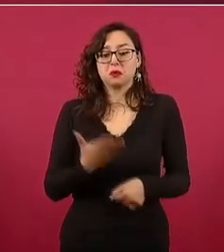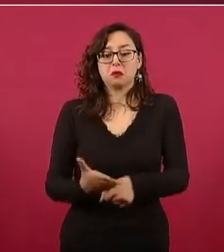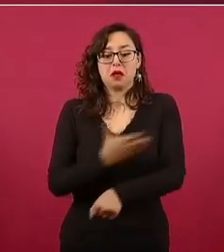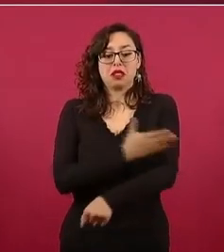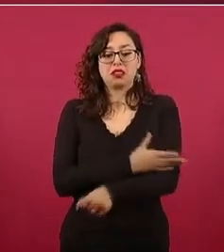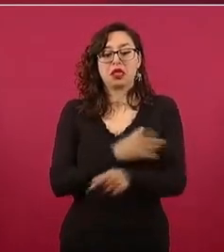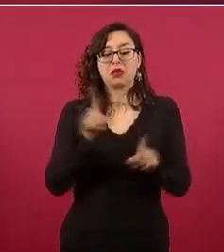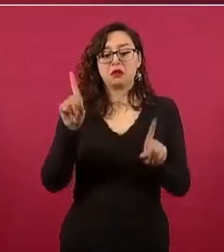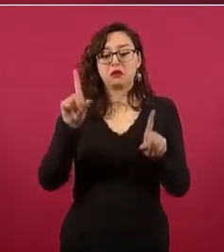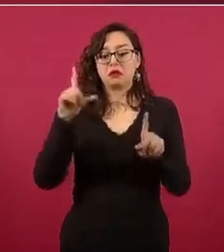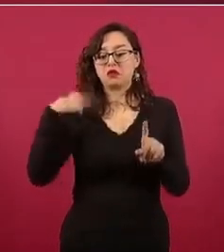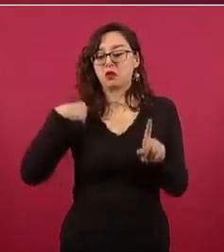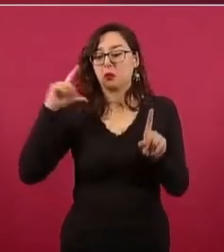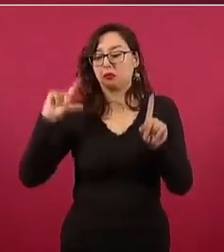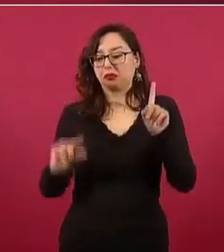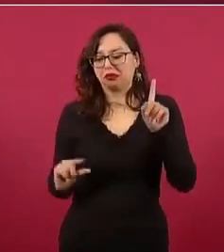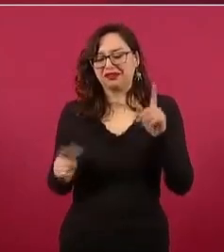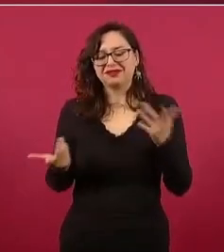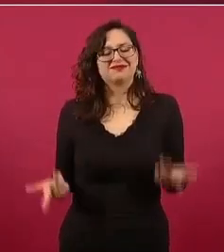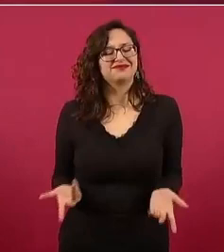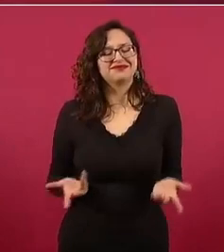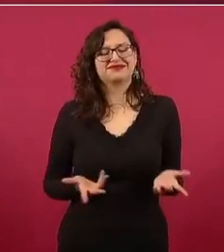los invito